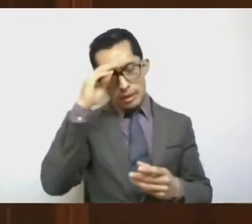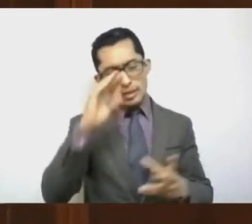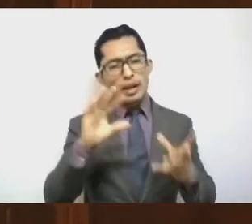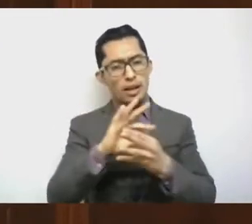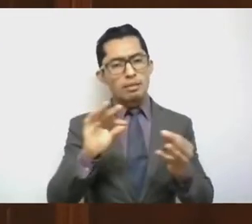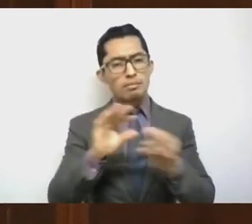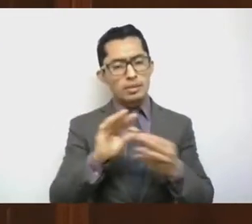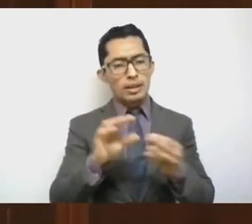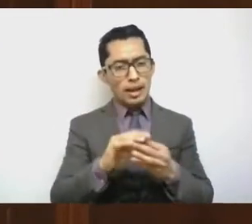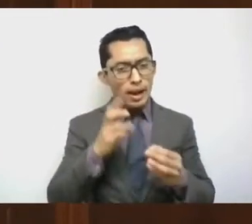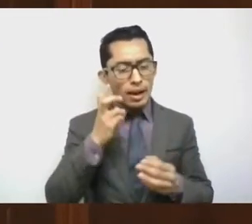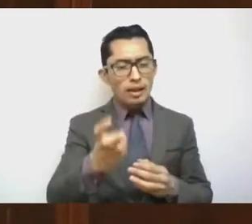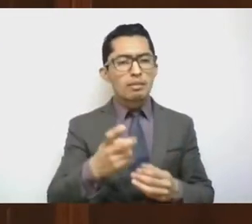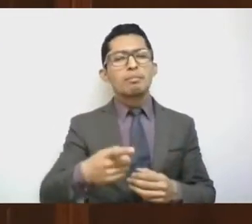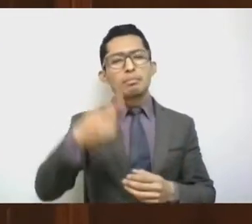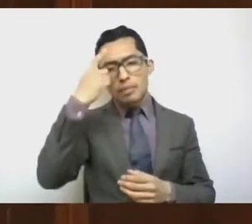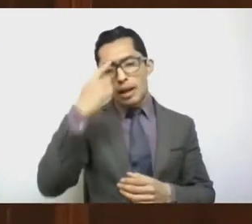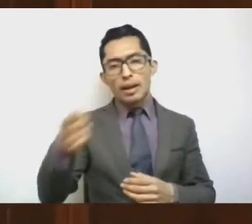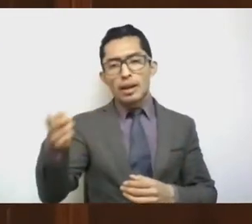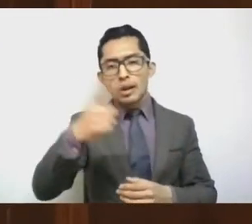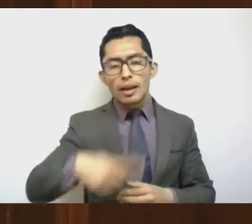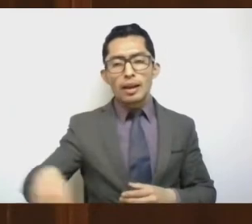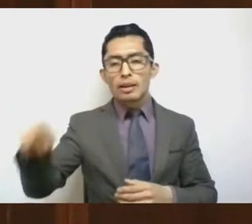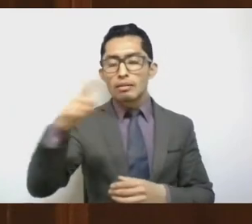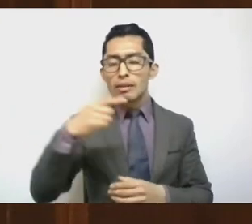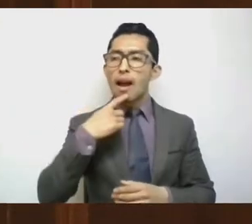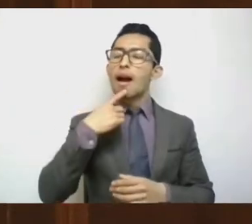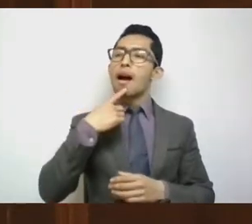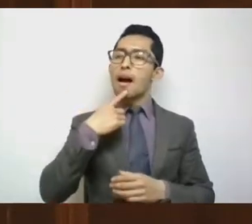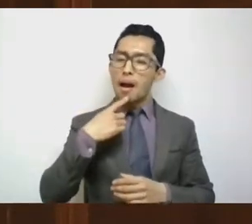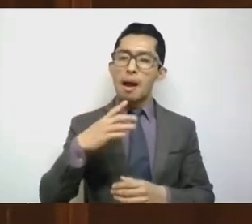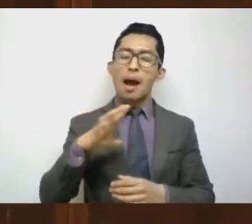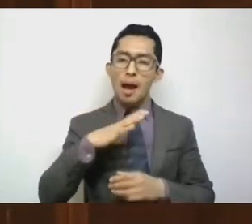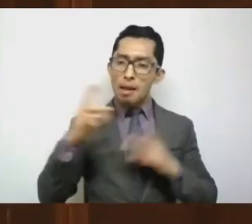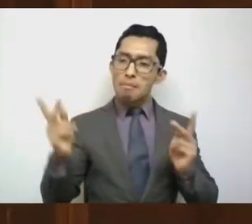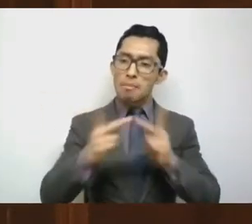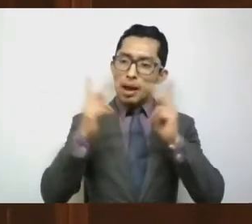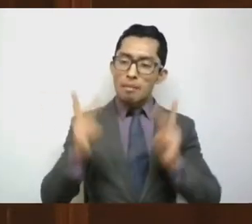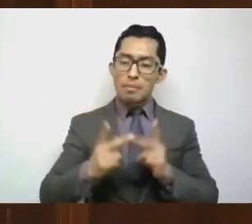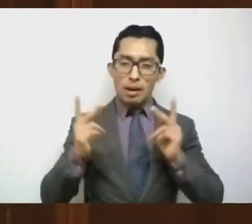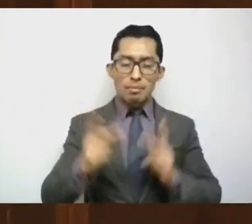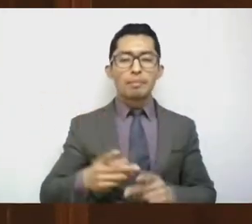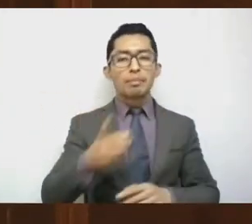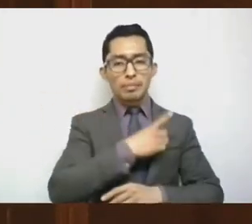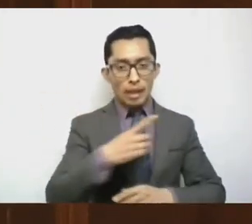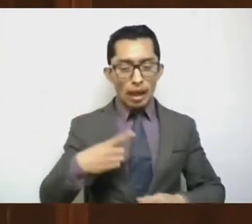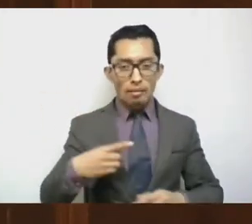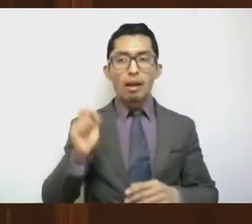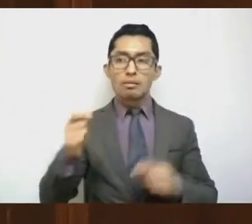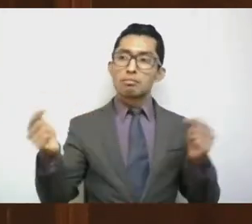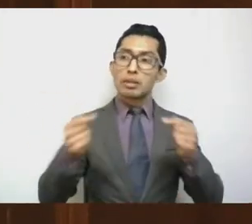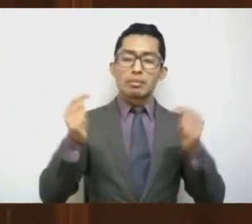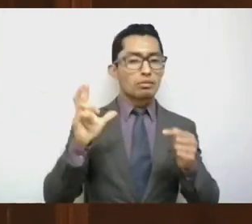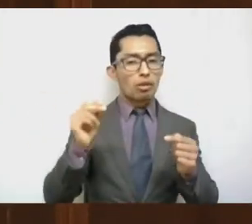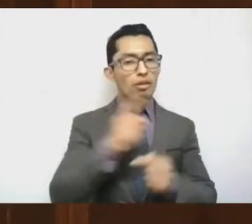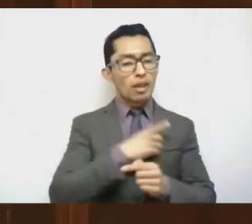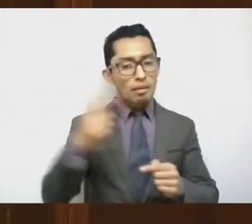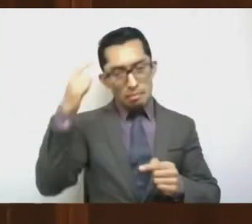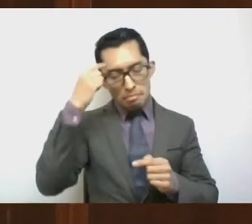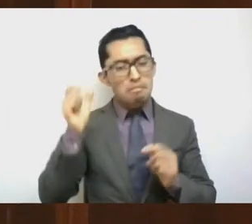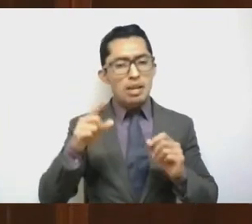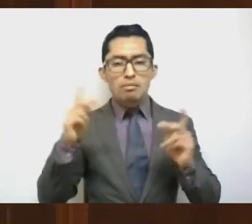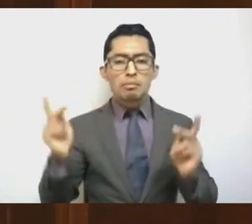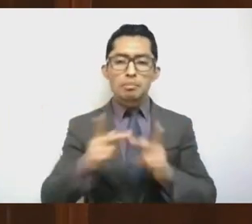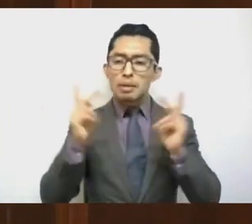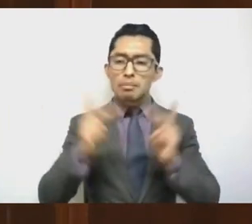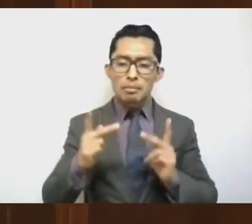mucho a encontrar las coincidencias que aquí estamos obligados a lograr. Y las coincidencias